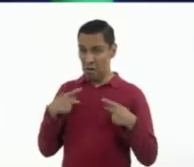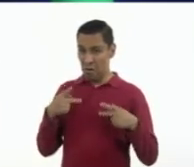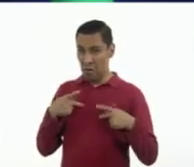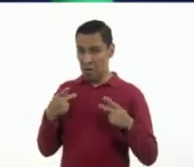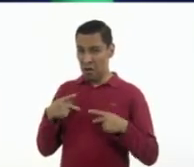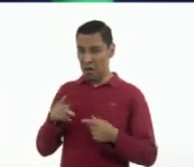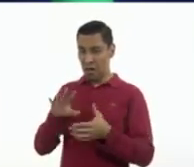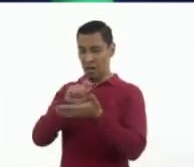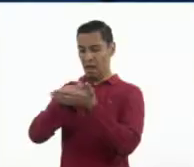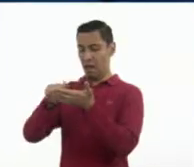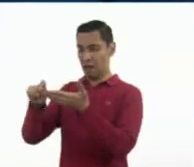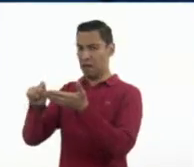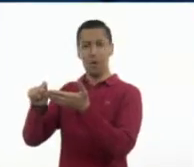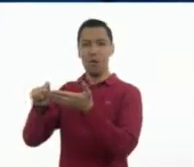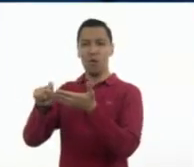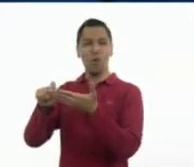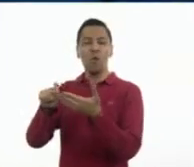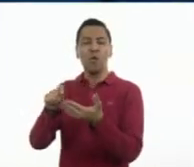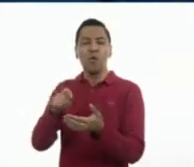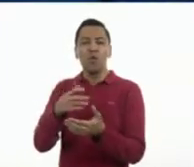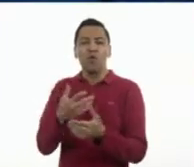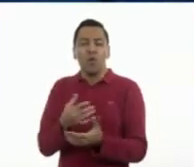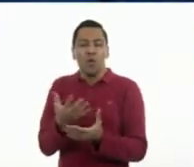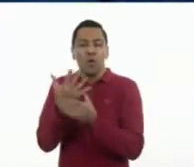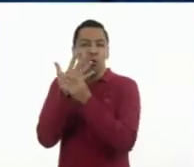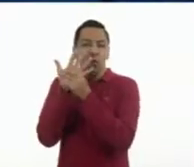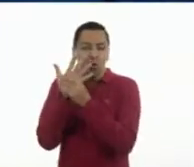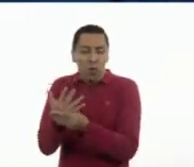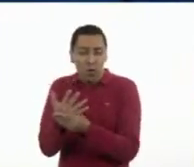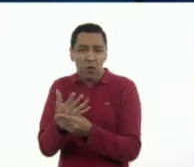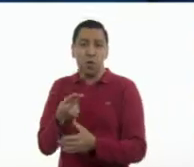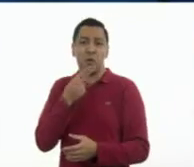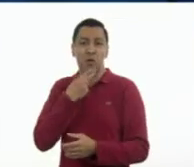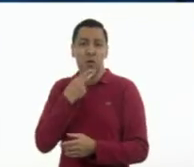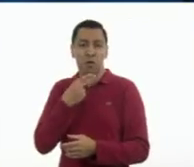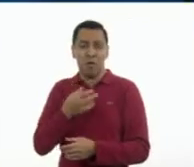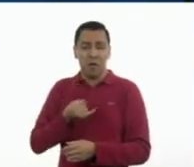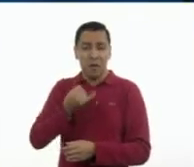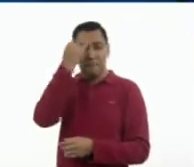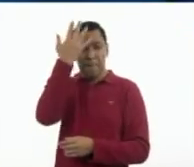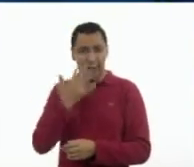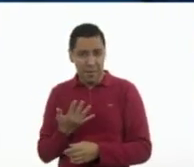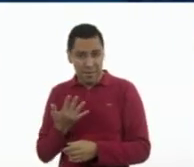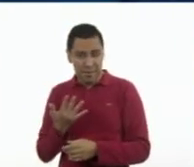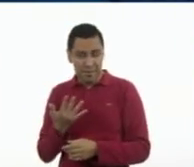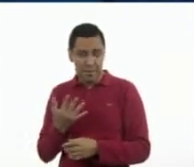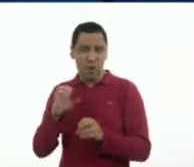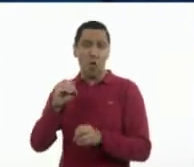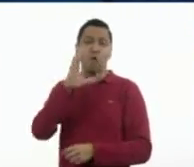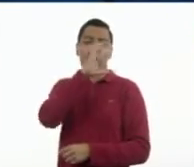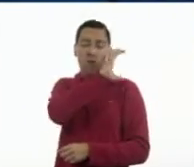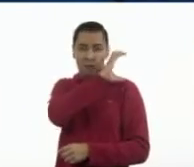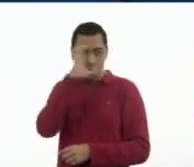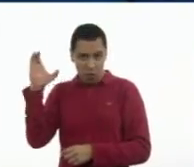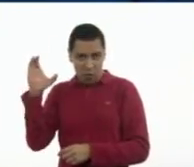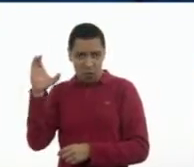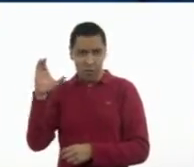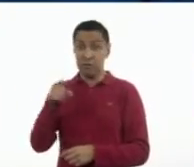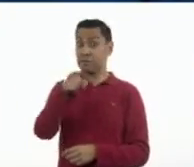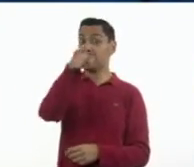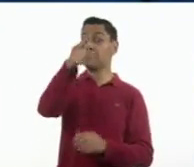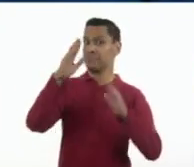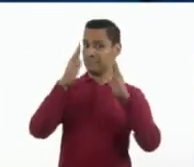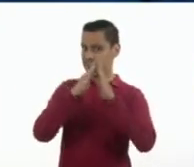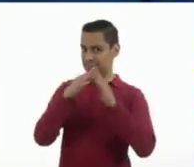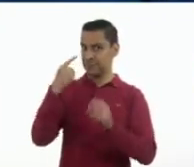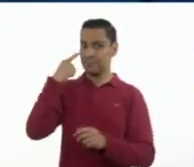relacionadas con el cine. Perfectamente. Son imágenes relacionadas con el cine. Ahora, lo más importante y más difícil, Juan. Alumnos en casa,